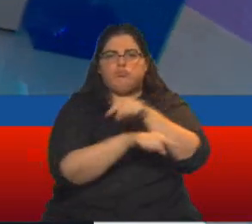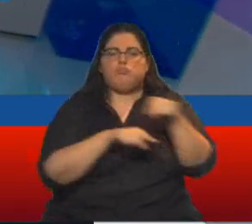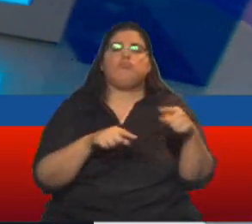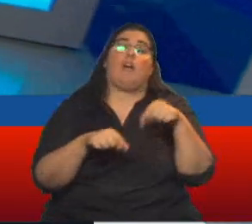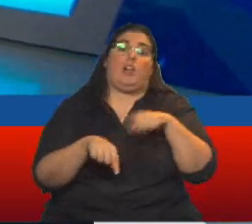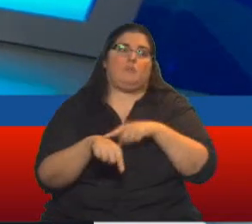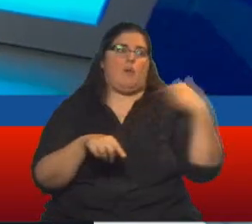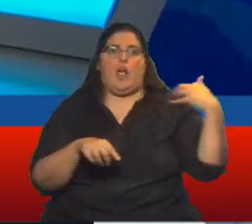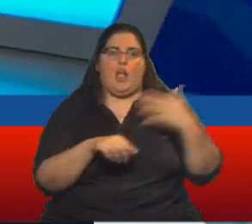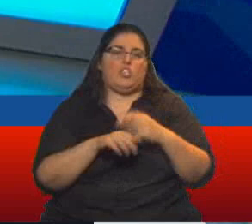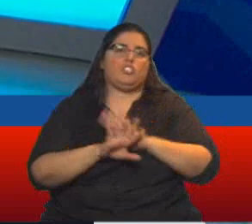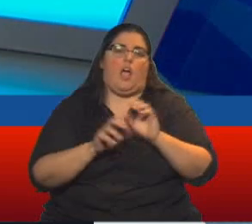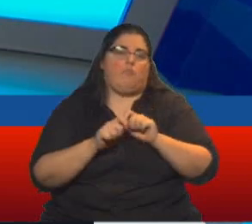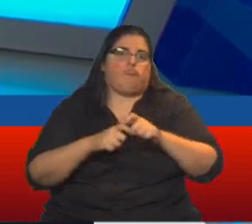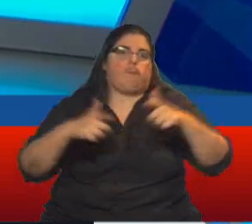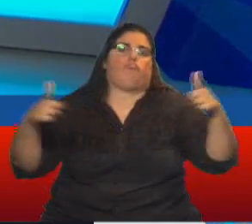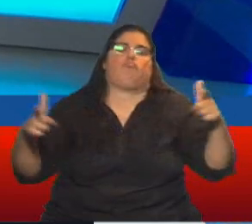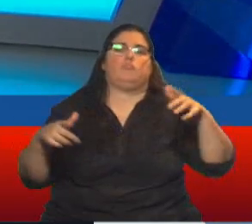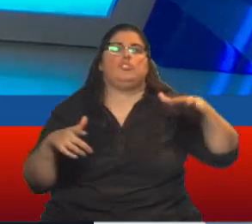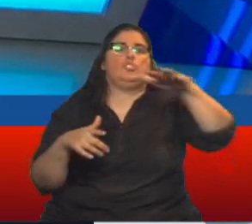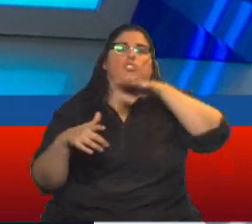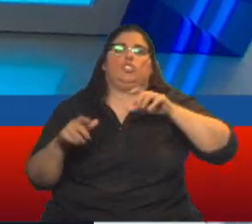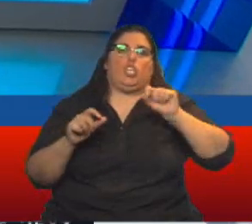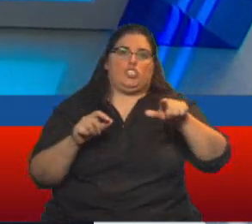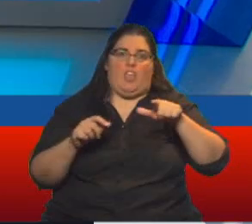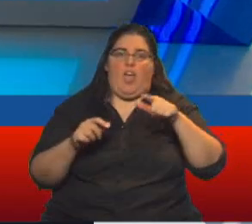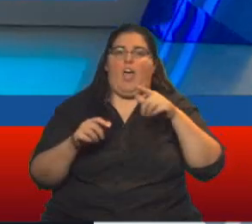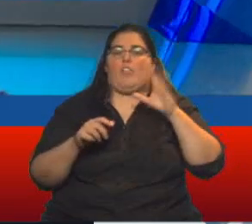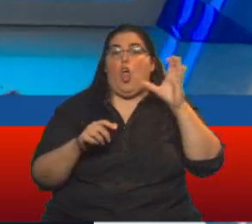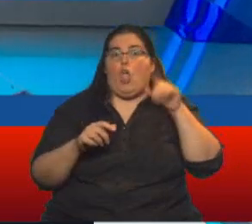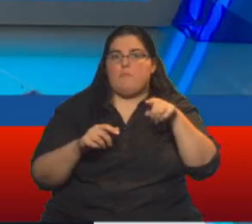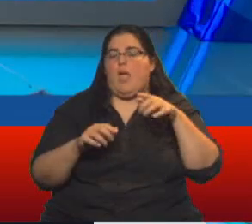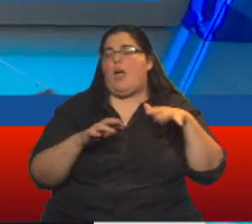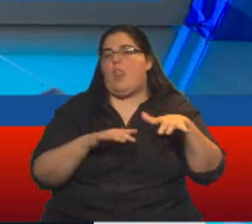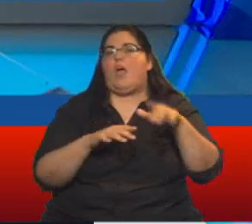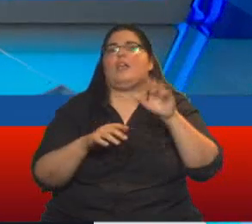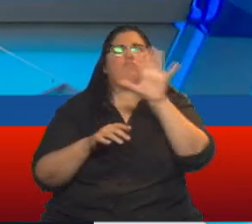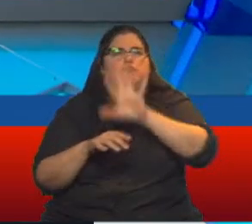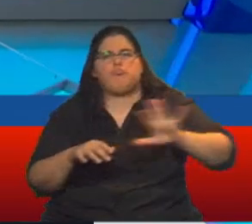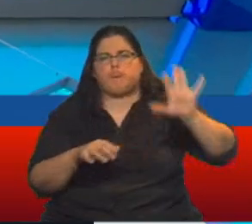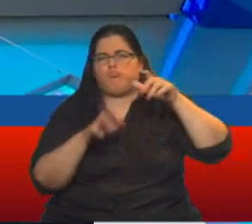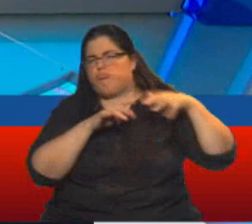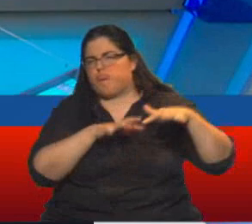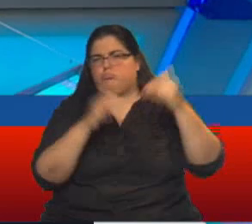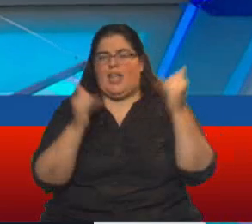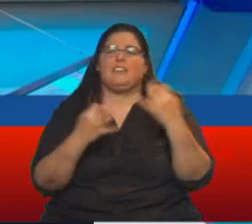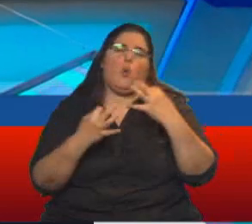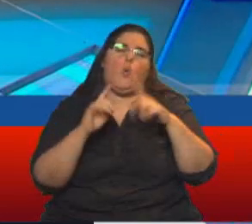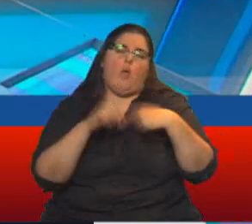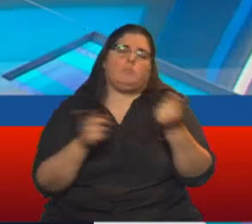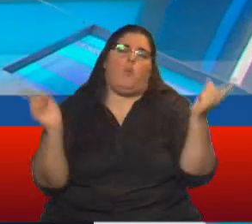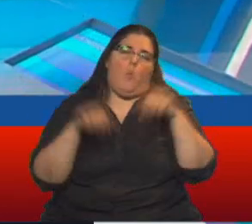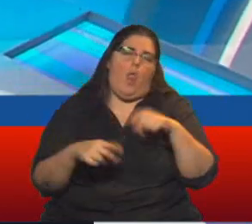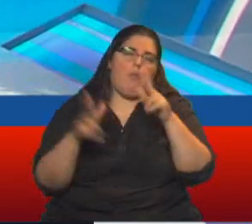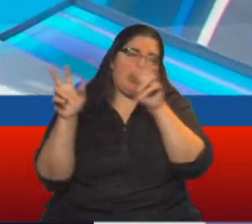extendida a lo largo de toda la estructura social colombiana y también de todo el territorio nacional. Seguramente vamos a volver a hablar de esto, porque la protesta... Y una